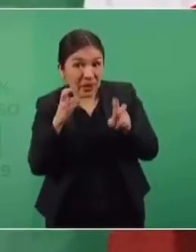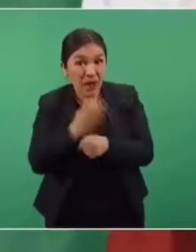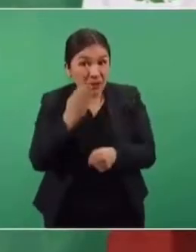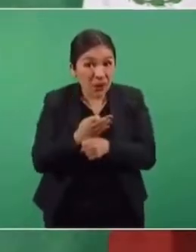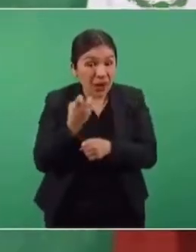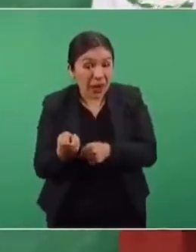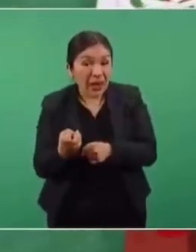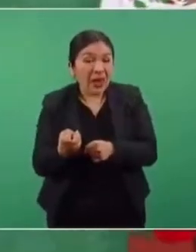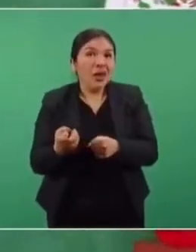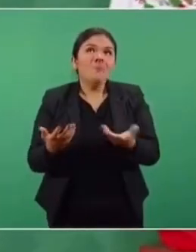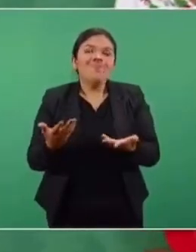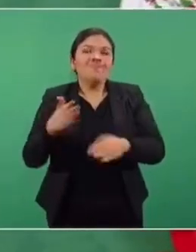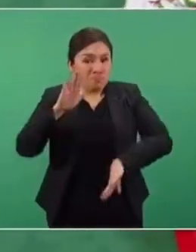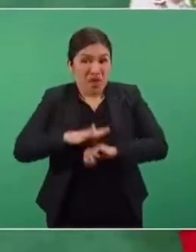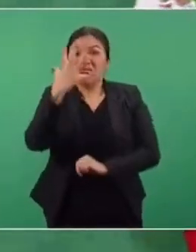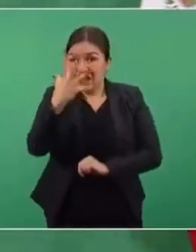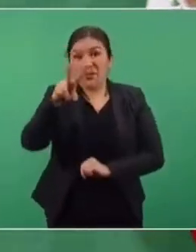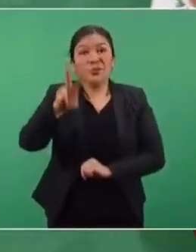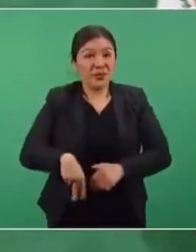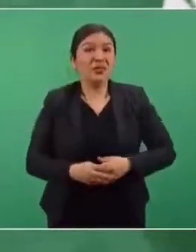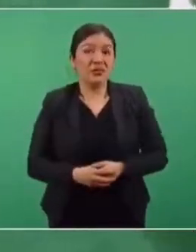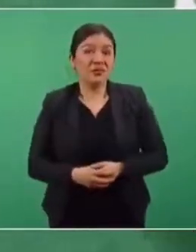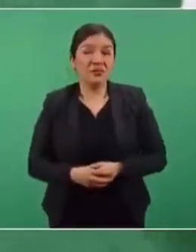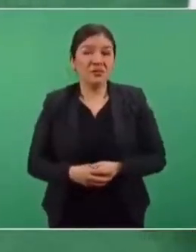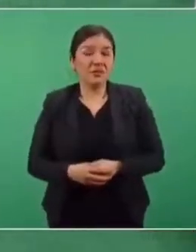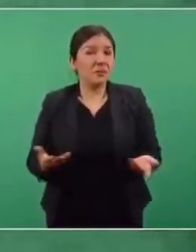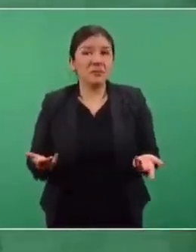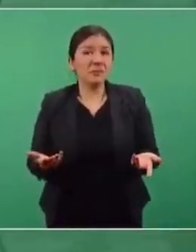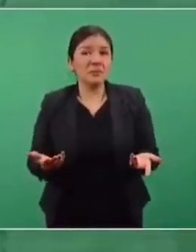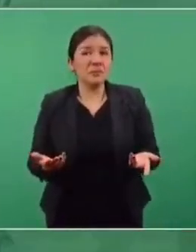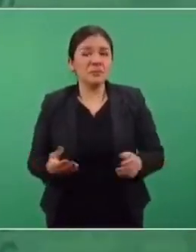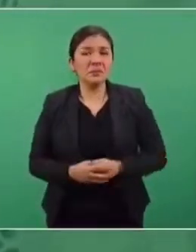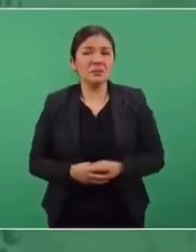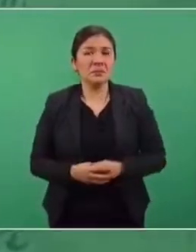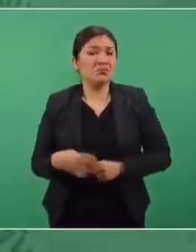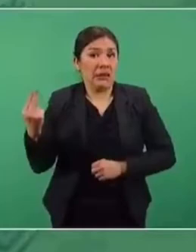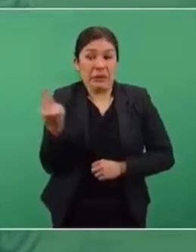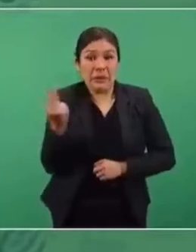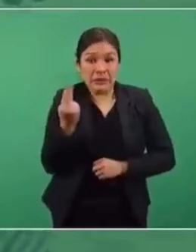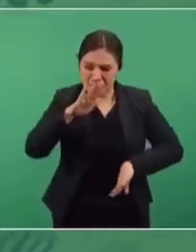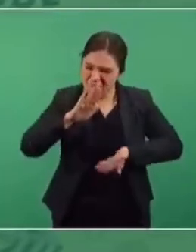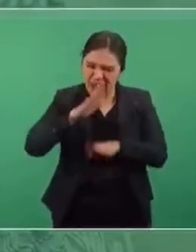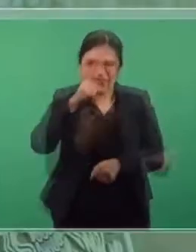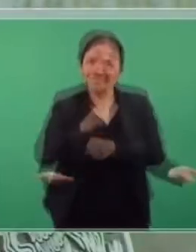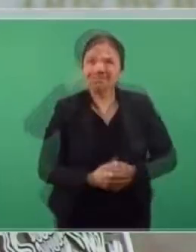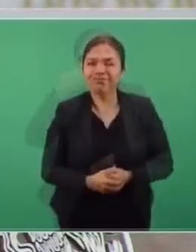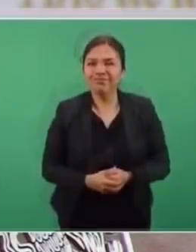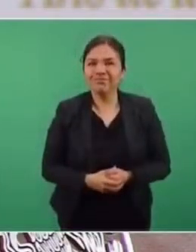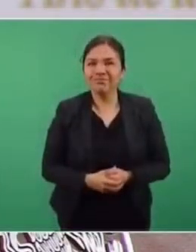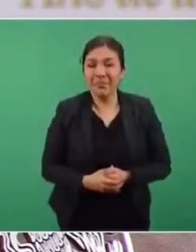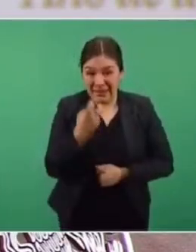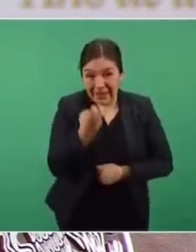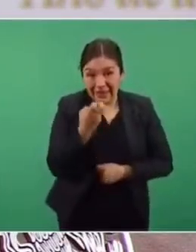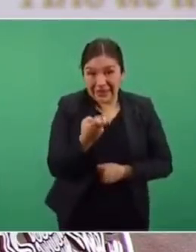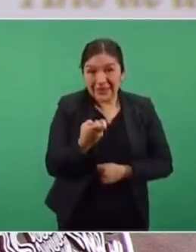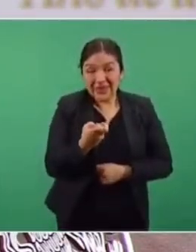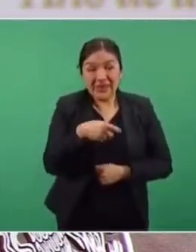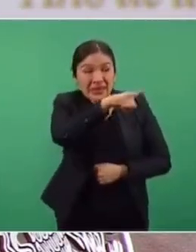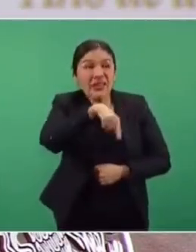muy serio que demanda de mucha responsabilidad. Están